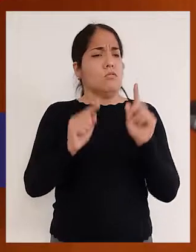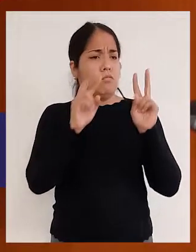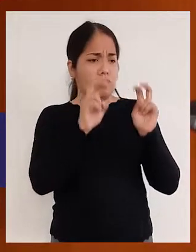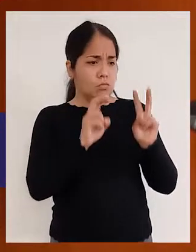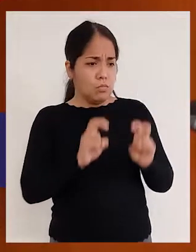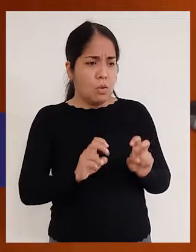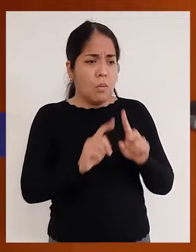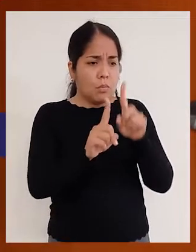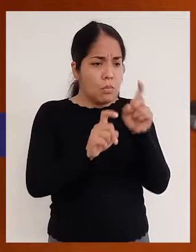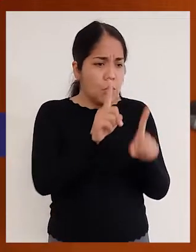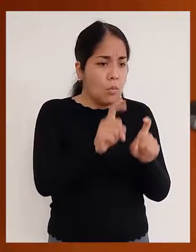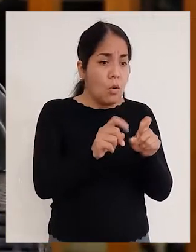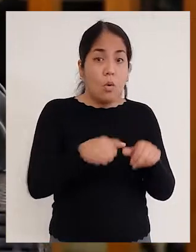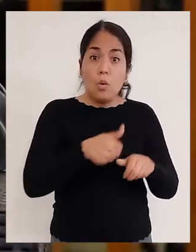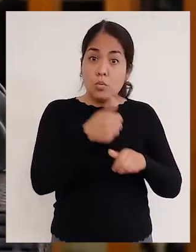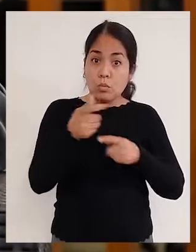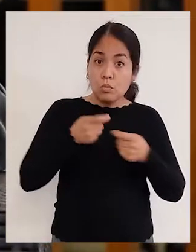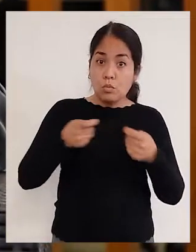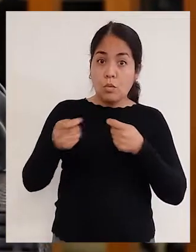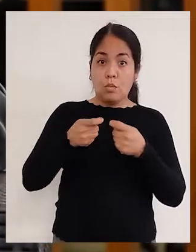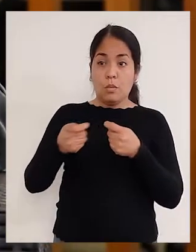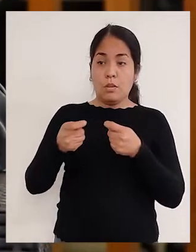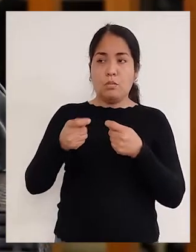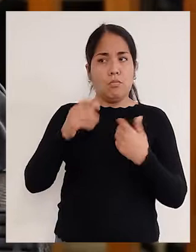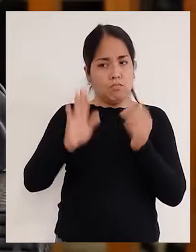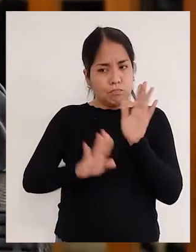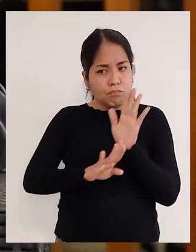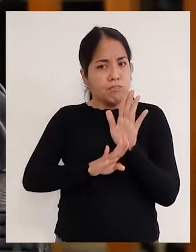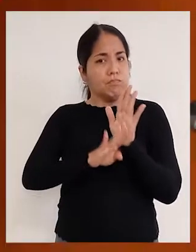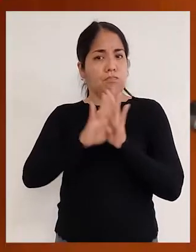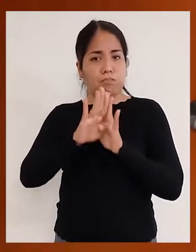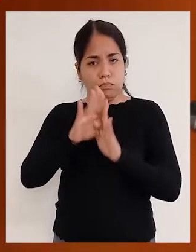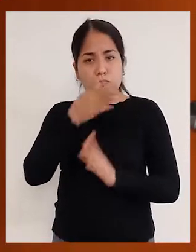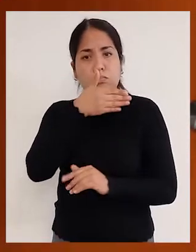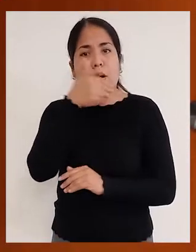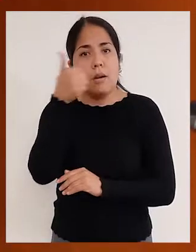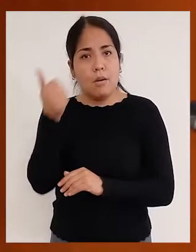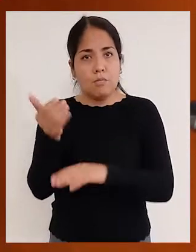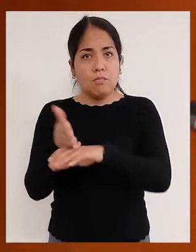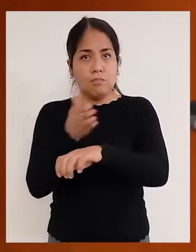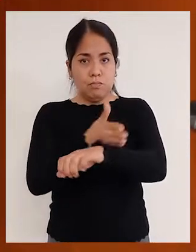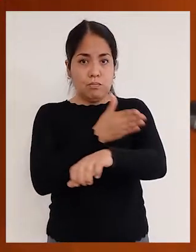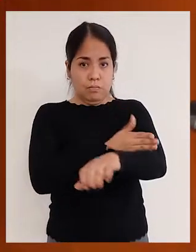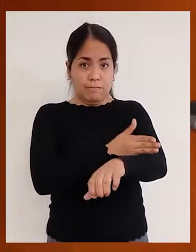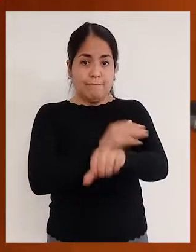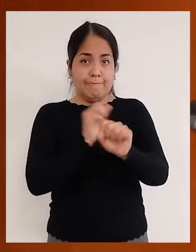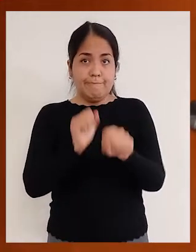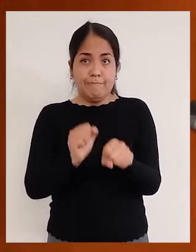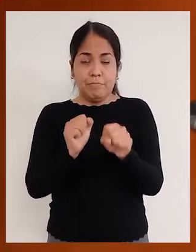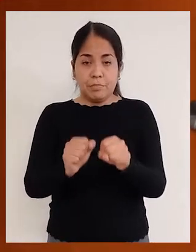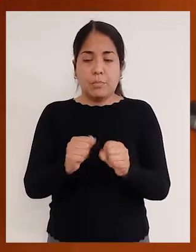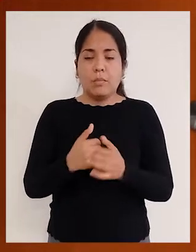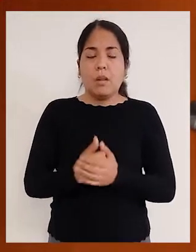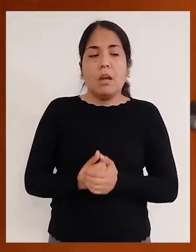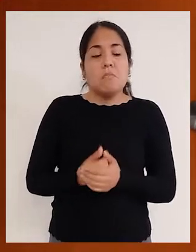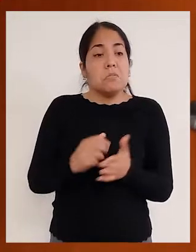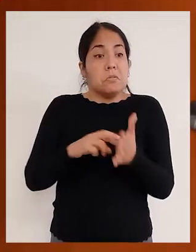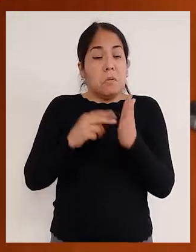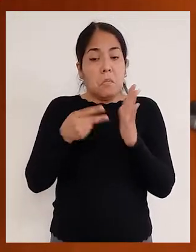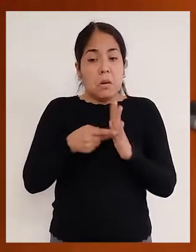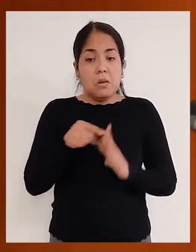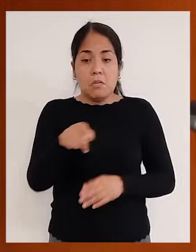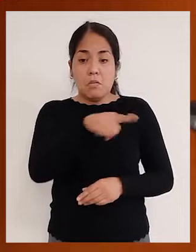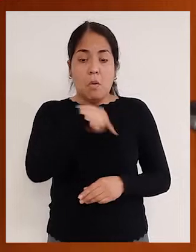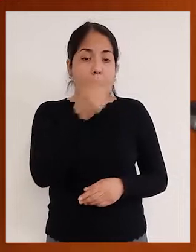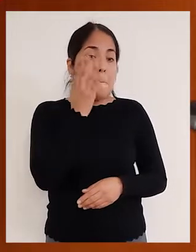también identificamos otros gobiernos regionales que han pasado por un proceso de maduración o sofisticación mayor y, por